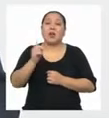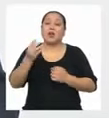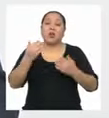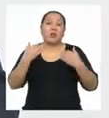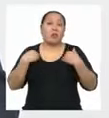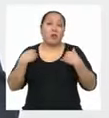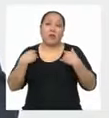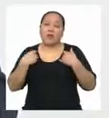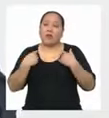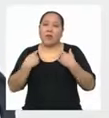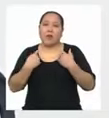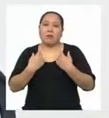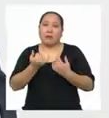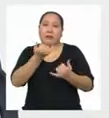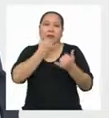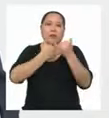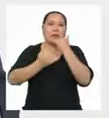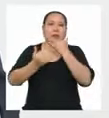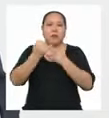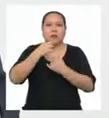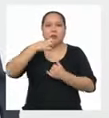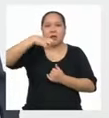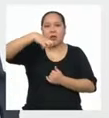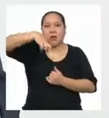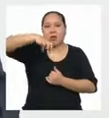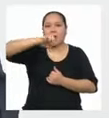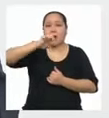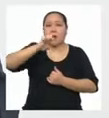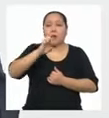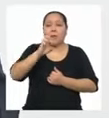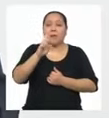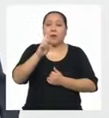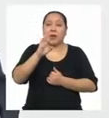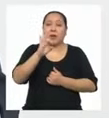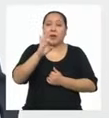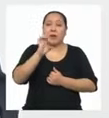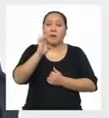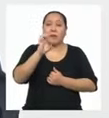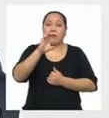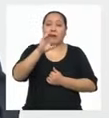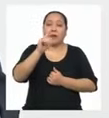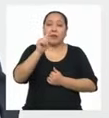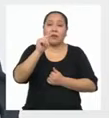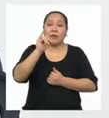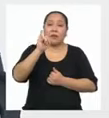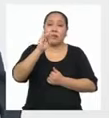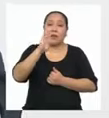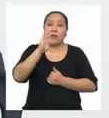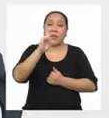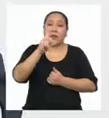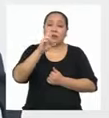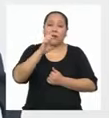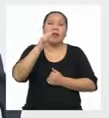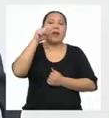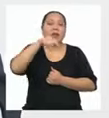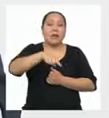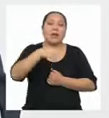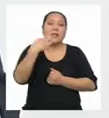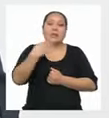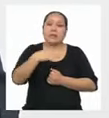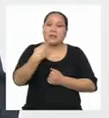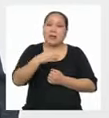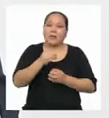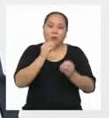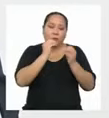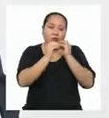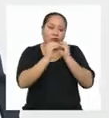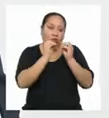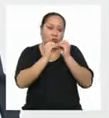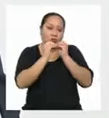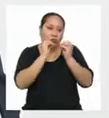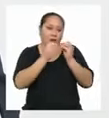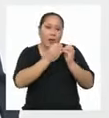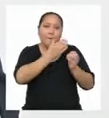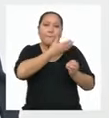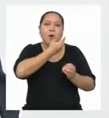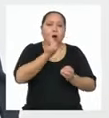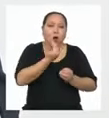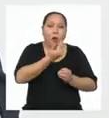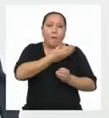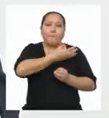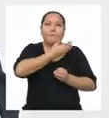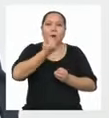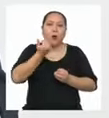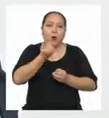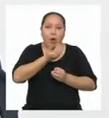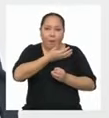sin ningún error Y perfectible Se refiere A que siempre Podrá ser mejor Que antes Sin necesidad